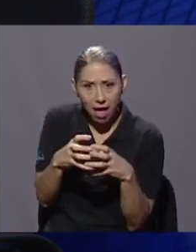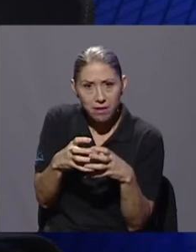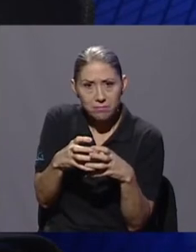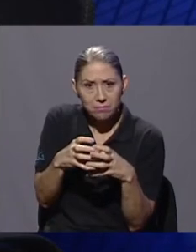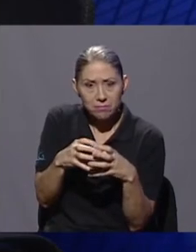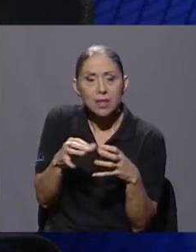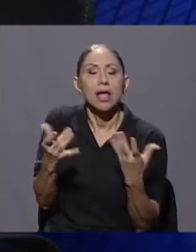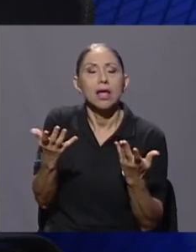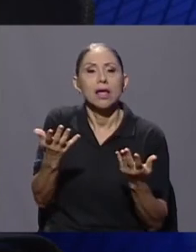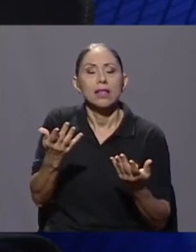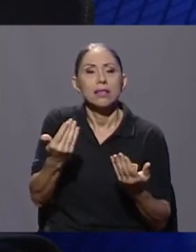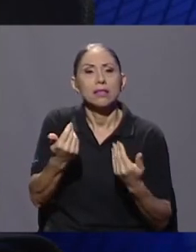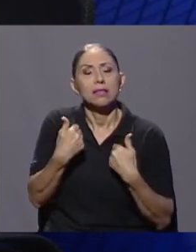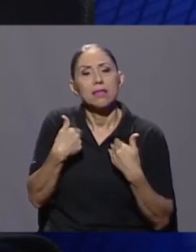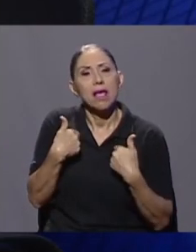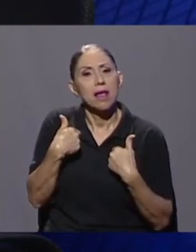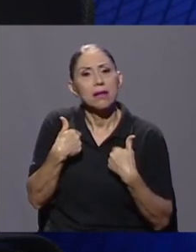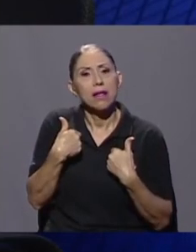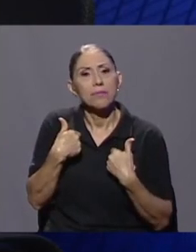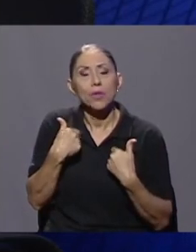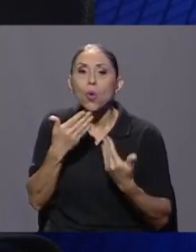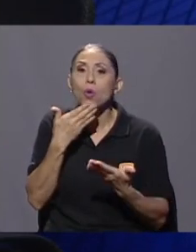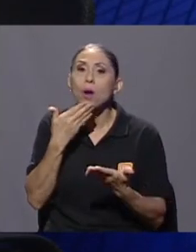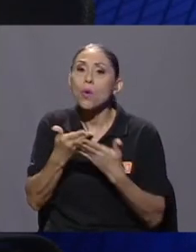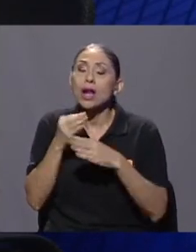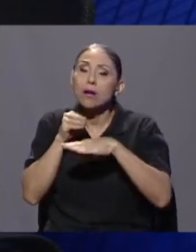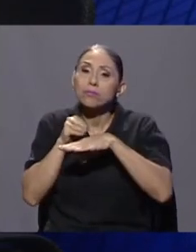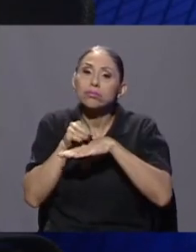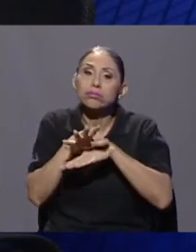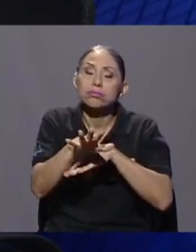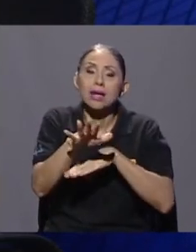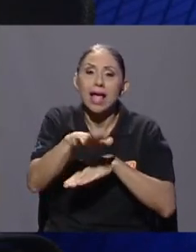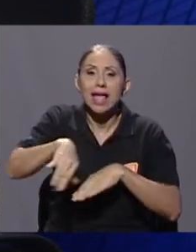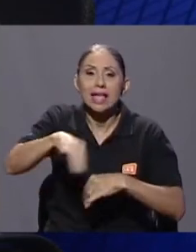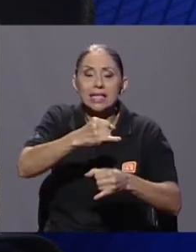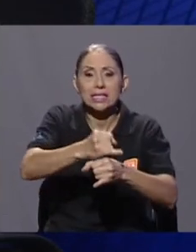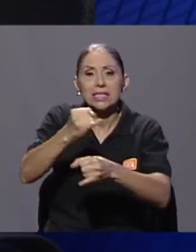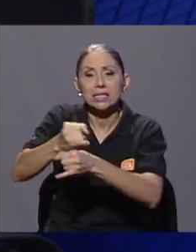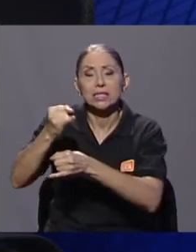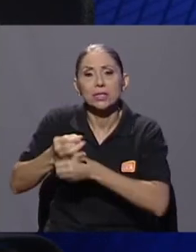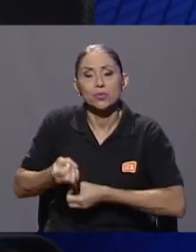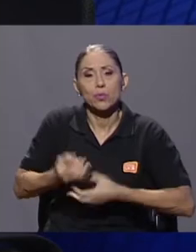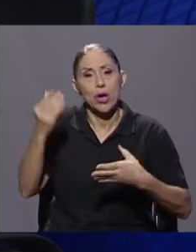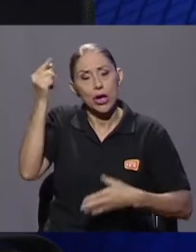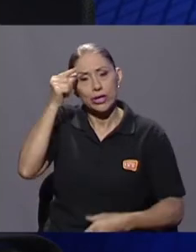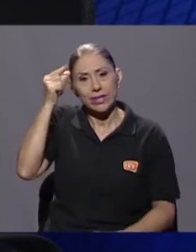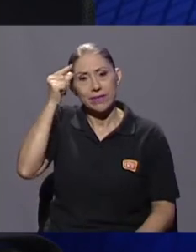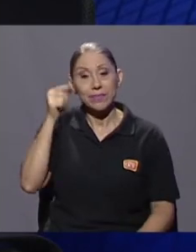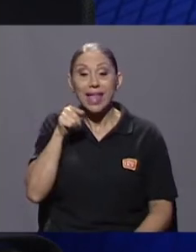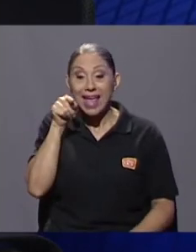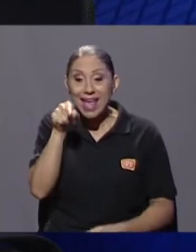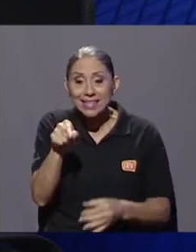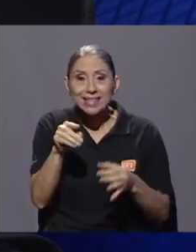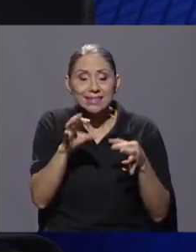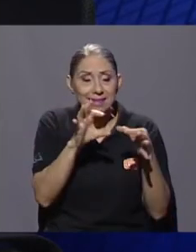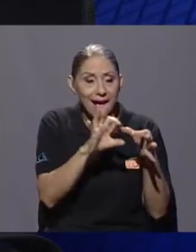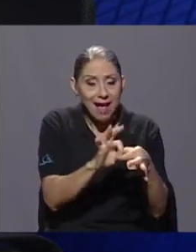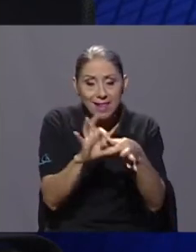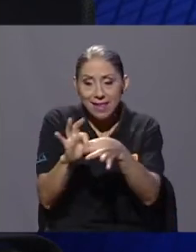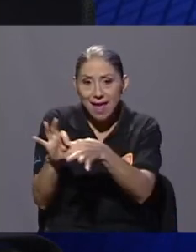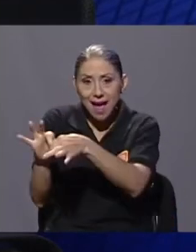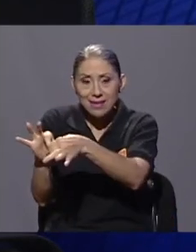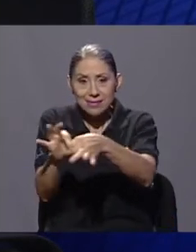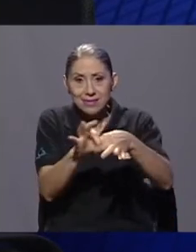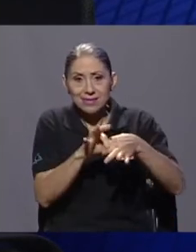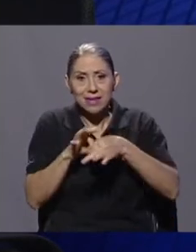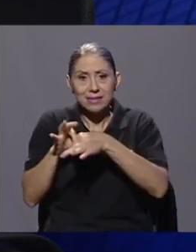tiene una buena repercusión en el Estado. Y esas alianzas, incluso, son alianzas que no tienen